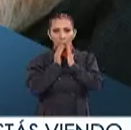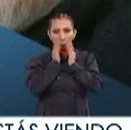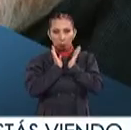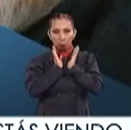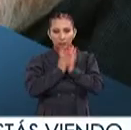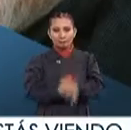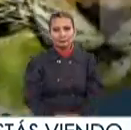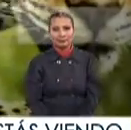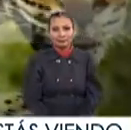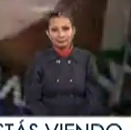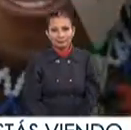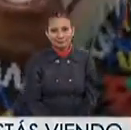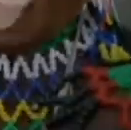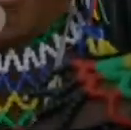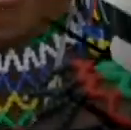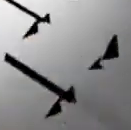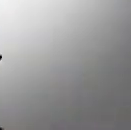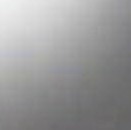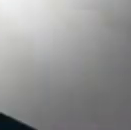triste